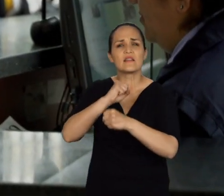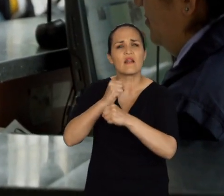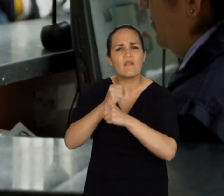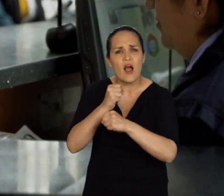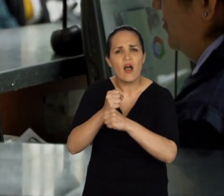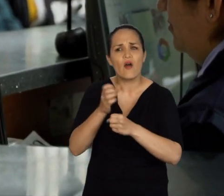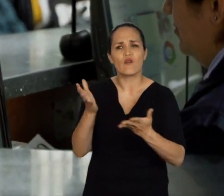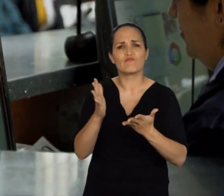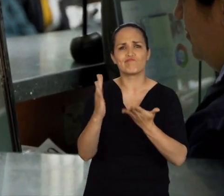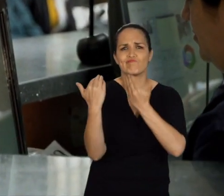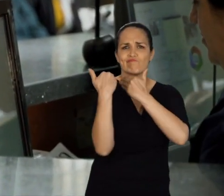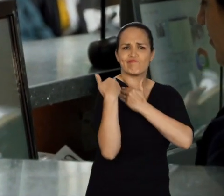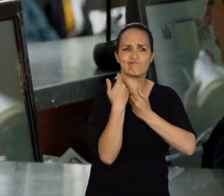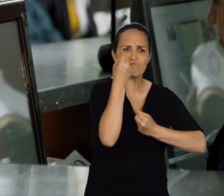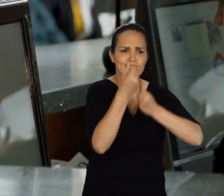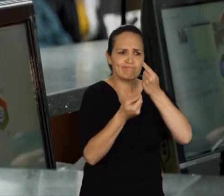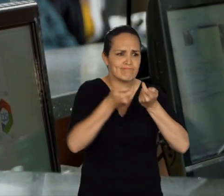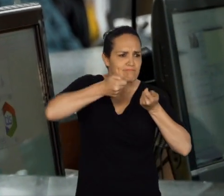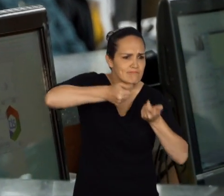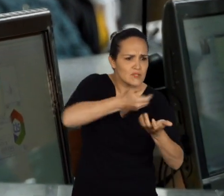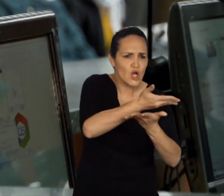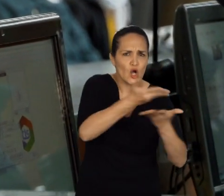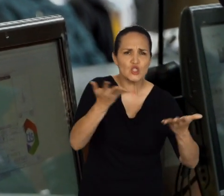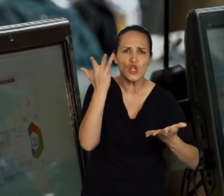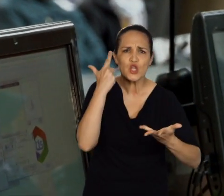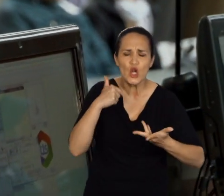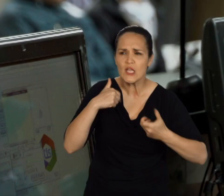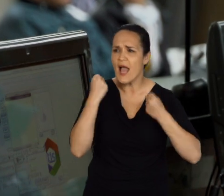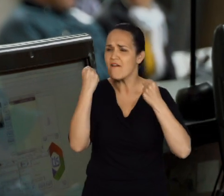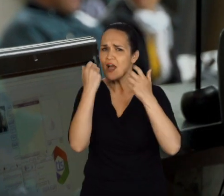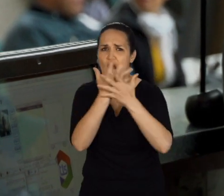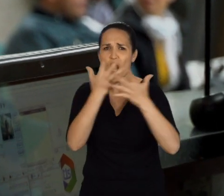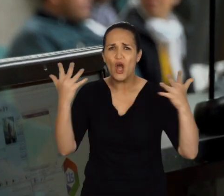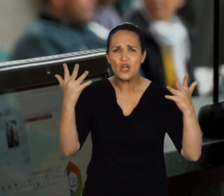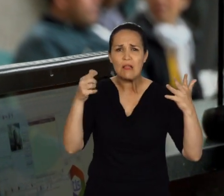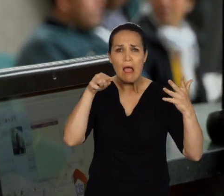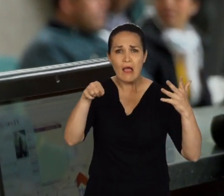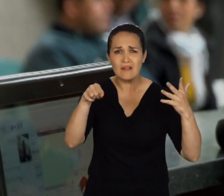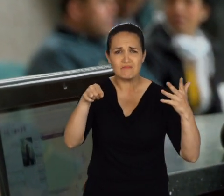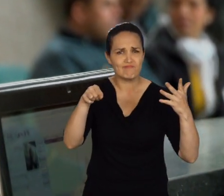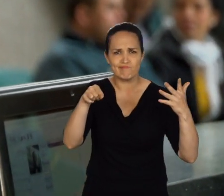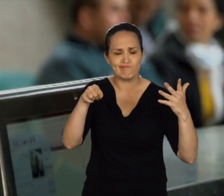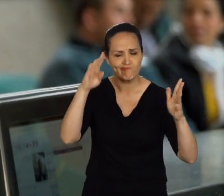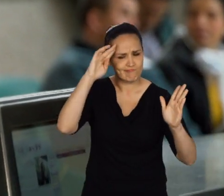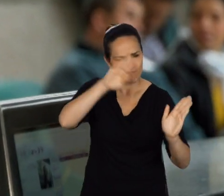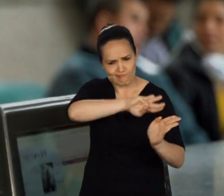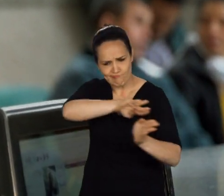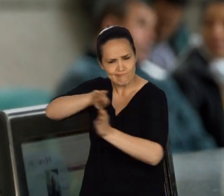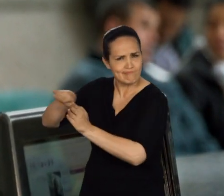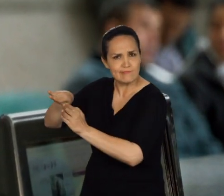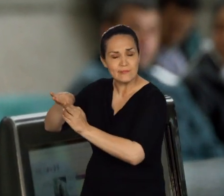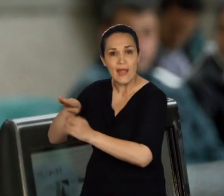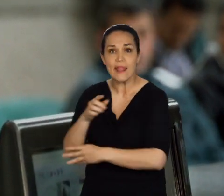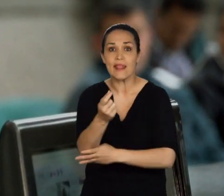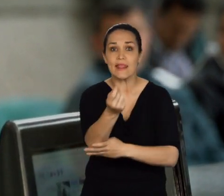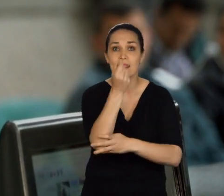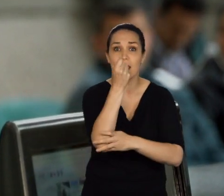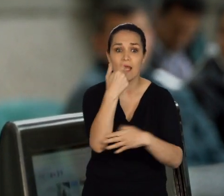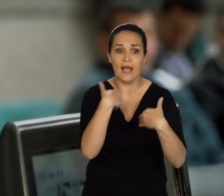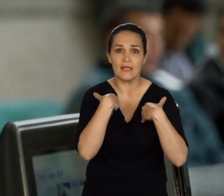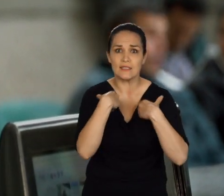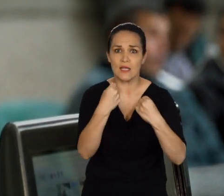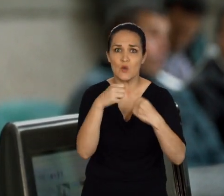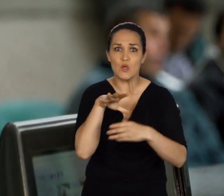El trabajo, las responsabilidades económicas y el afán del día a día pasan a un segundo plano cuando vivimos una situación tan